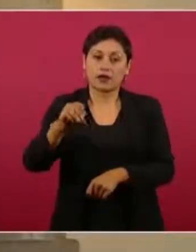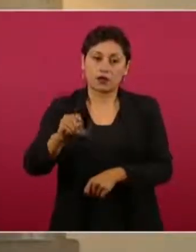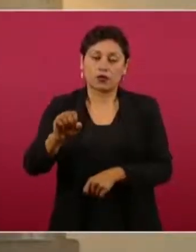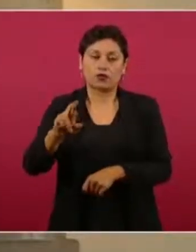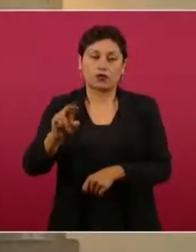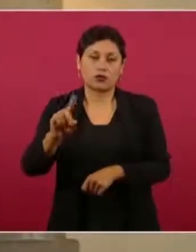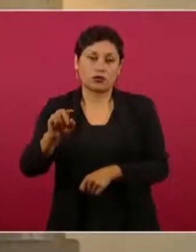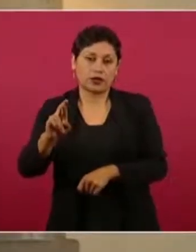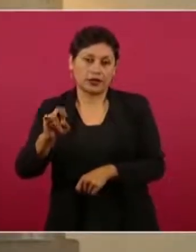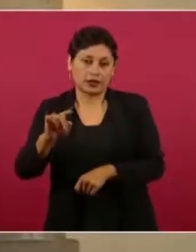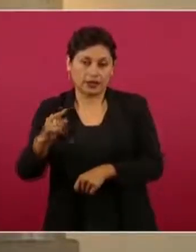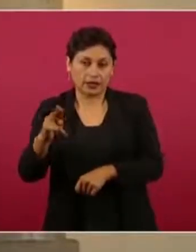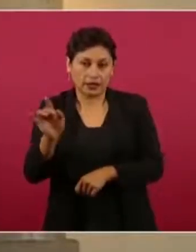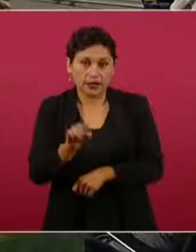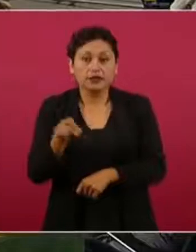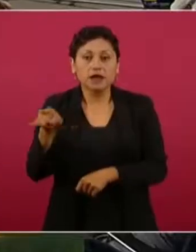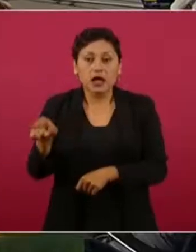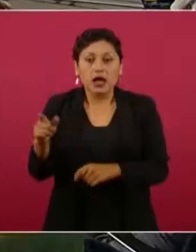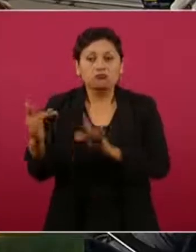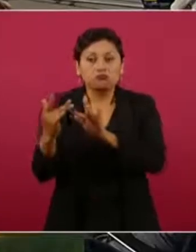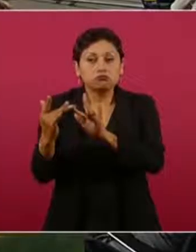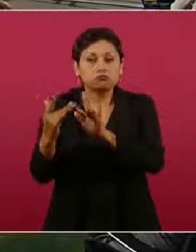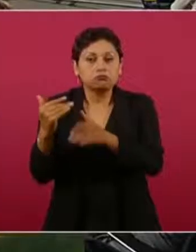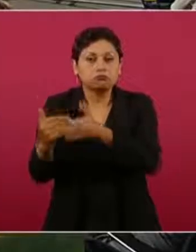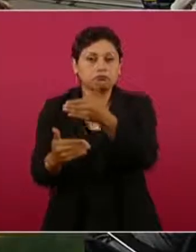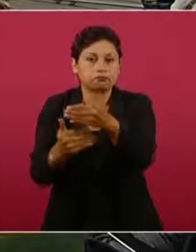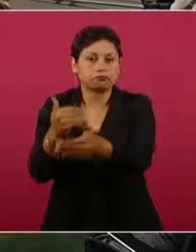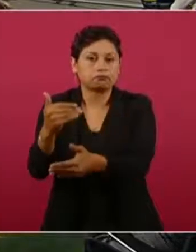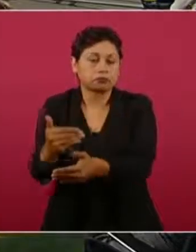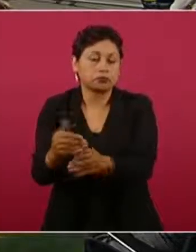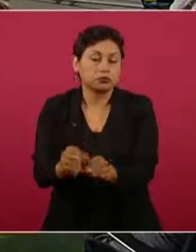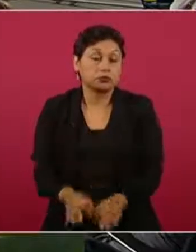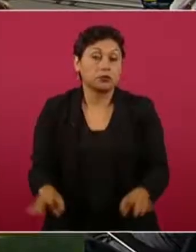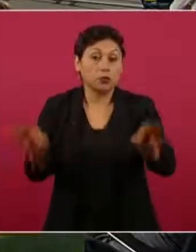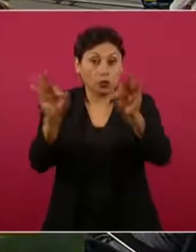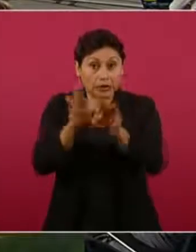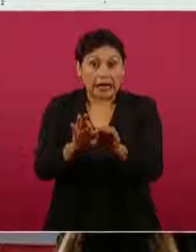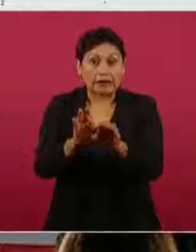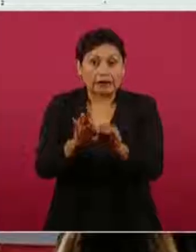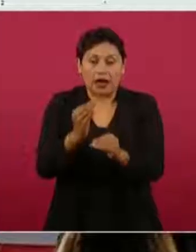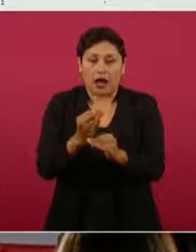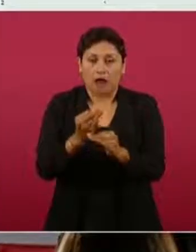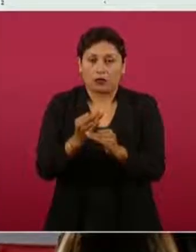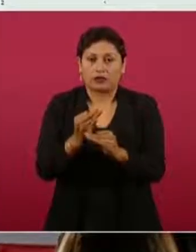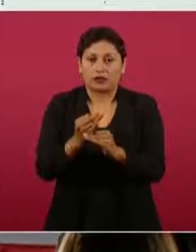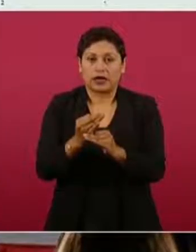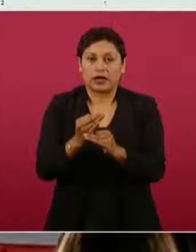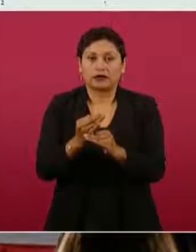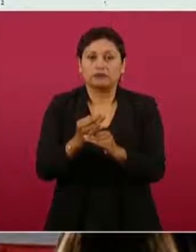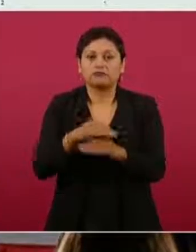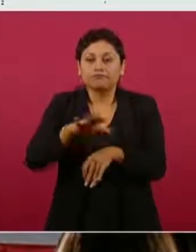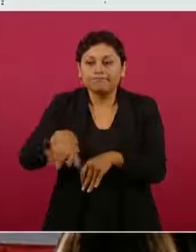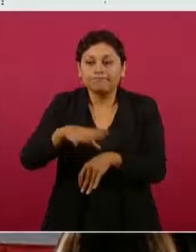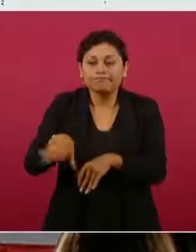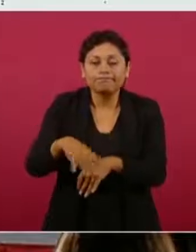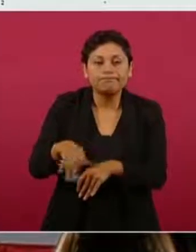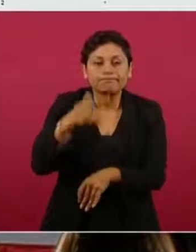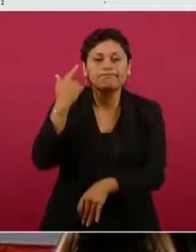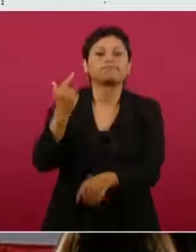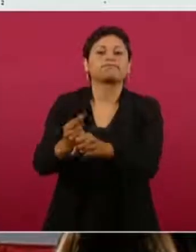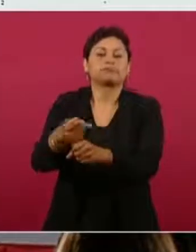Hay avances importantes y esperamos que en breve tiempo pueda darse con quienes perpetraron este